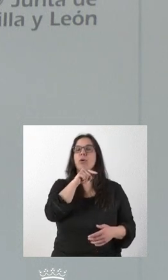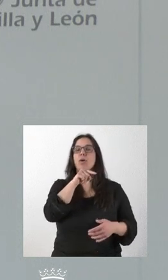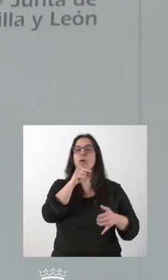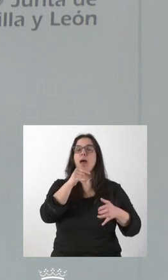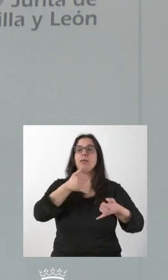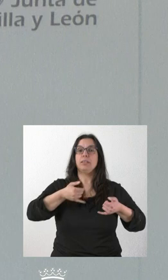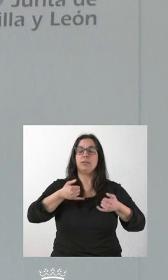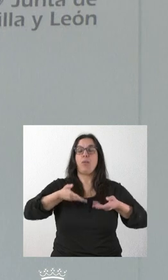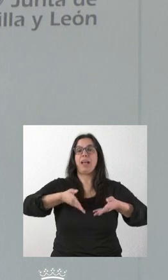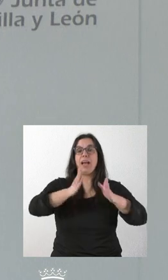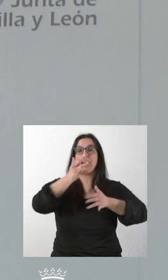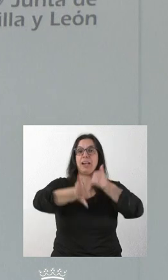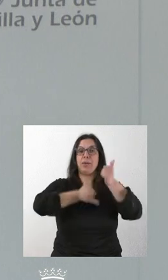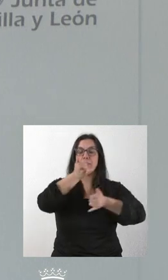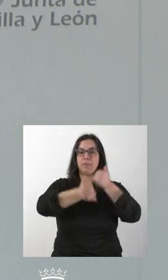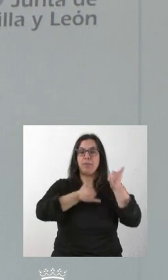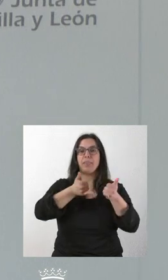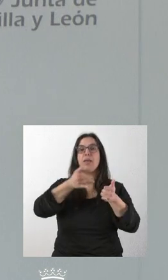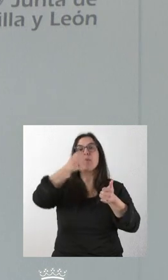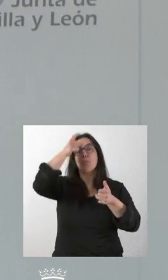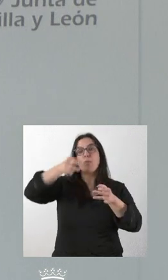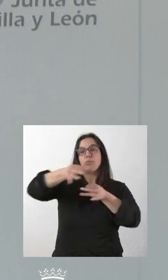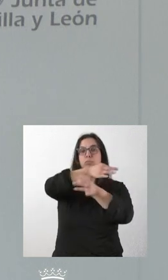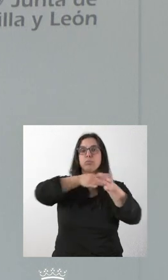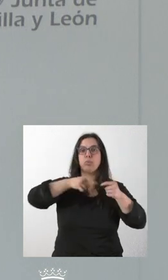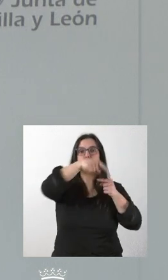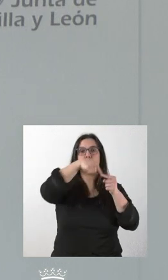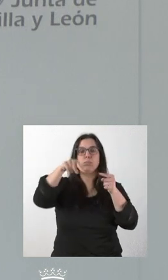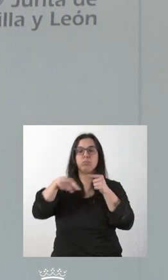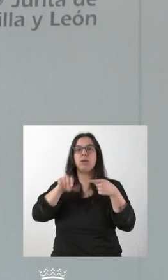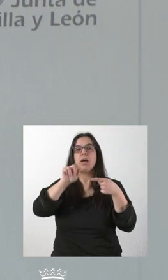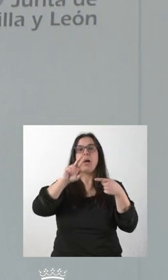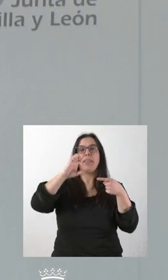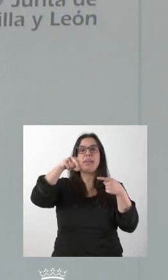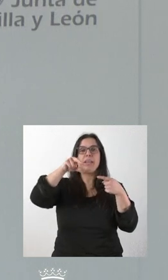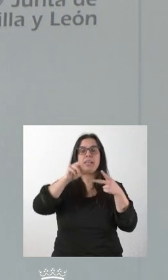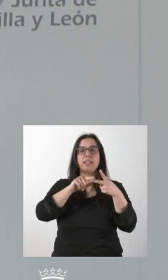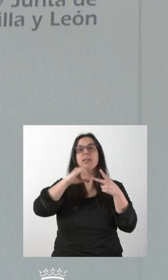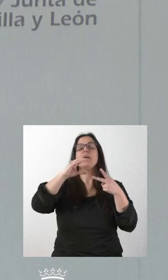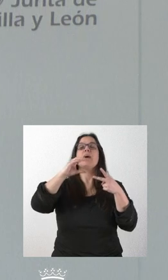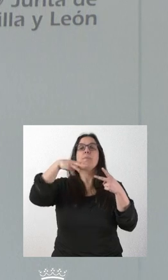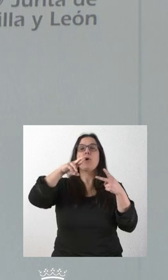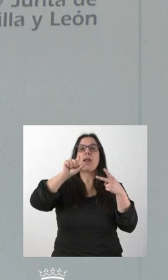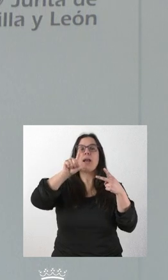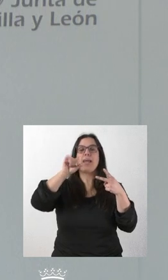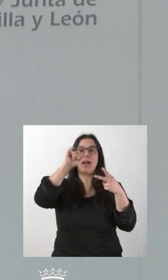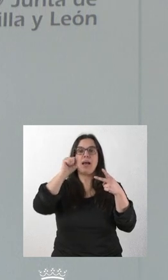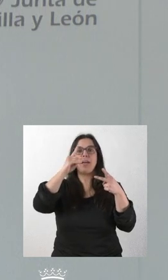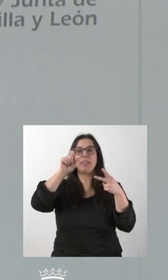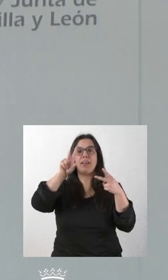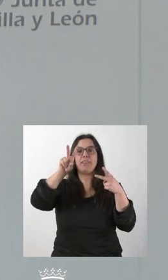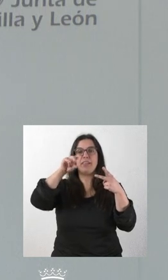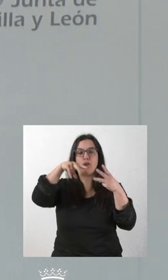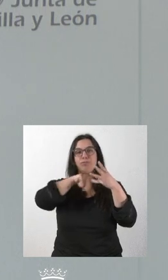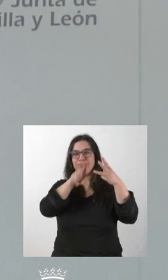tanto, un carril bici con algunos municipios de su entorno, en este caso con Arcenillas, Casa Seca de las Chanas y Moraleja del Vino. La inversión ascendrá